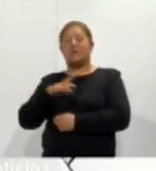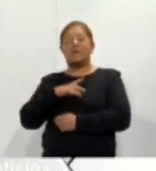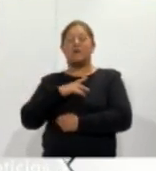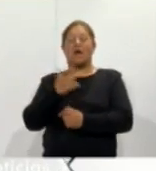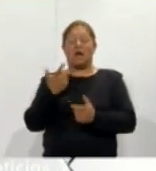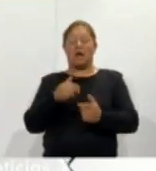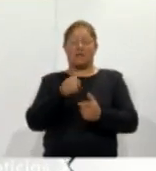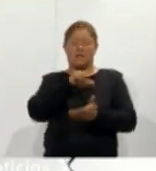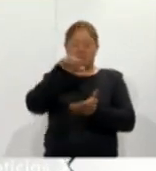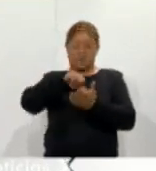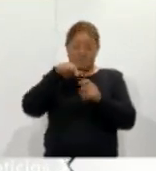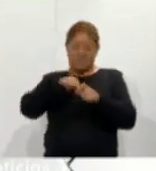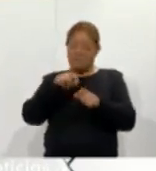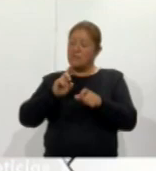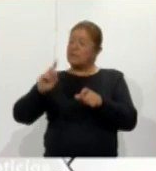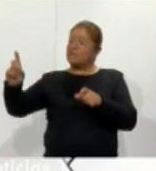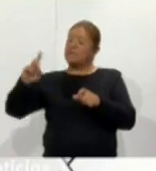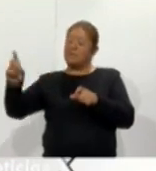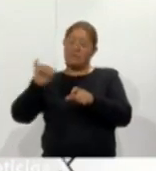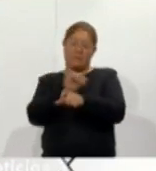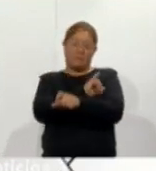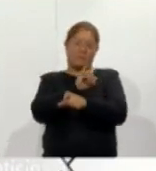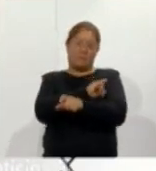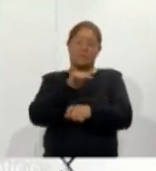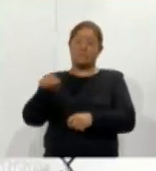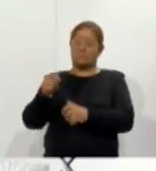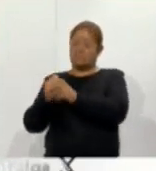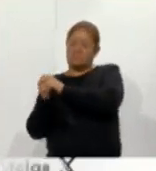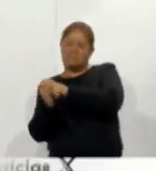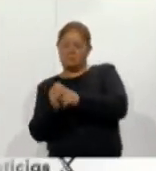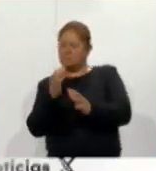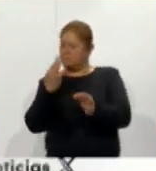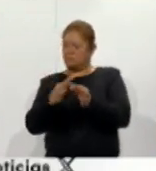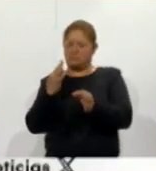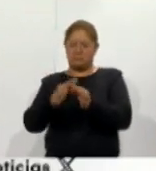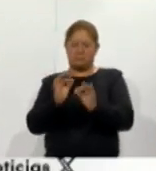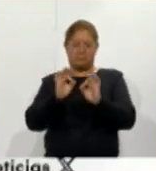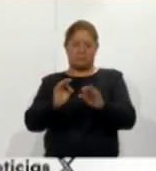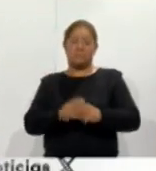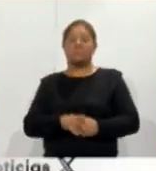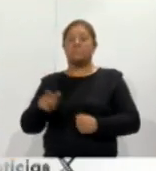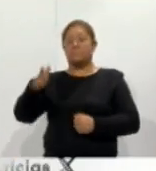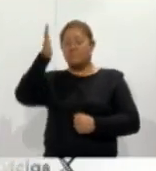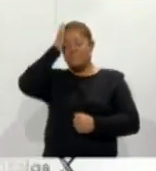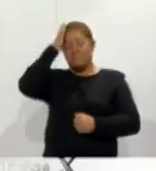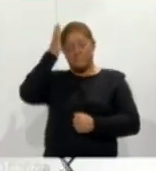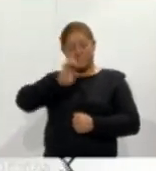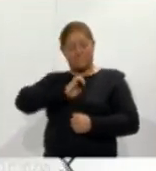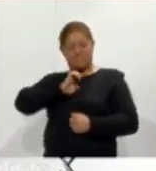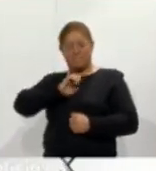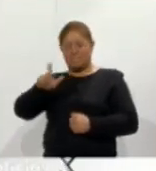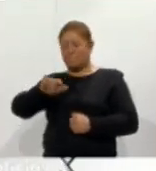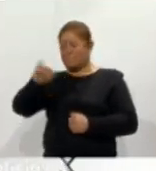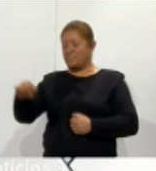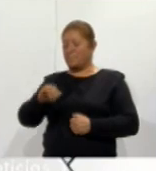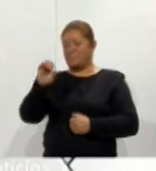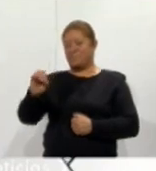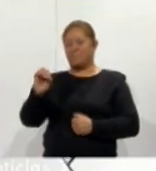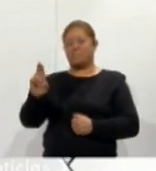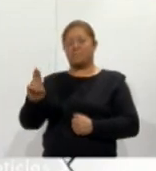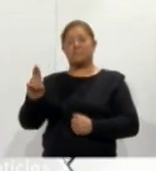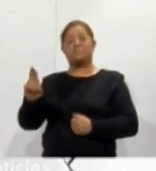respectivamente en su pase al BAT cumplen de forma destacada en esta labor para el manager del equipo emplumado Jorge Rosas Bueno esta